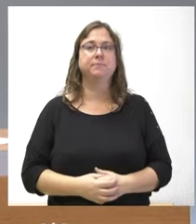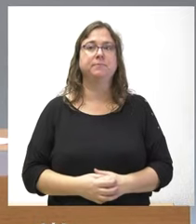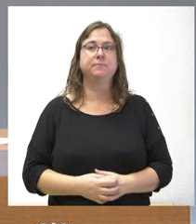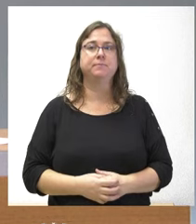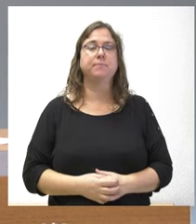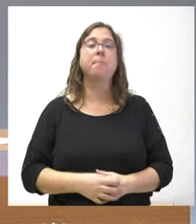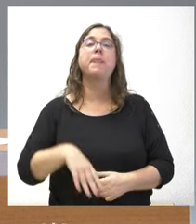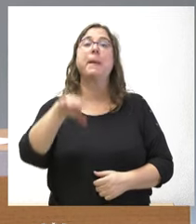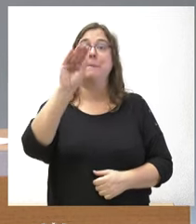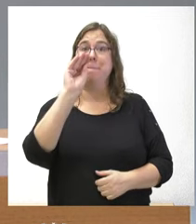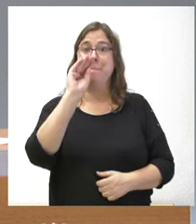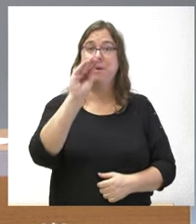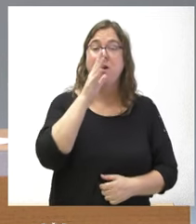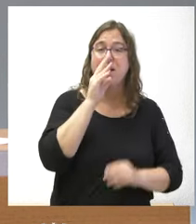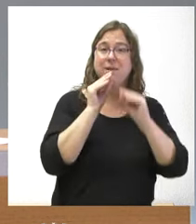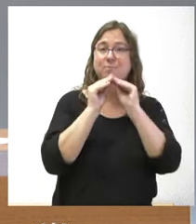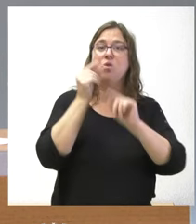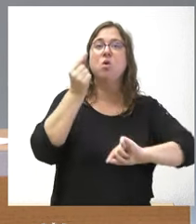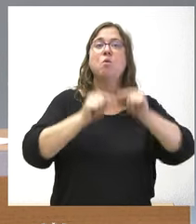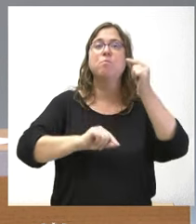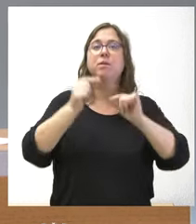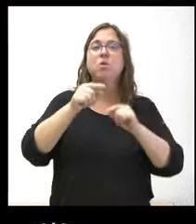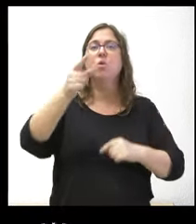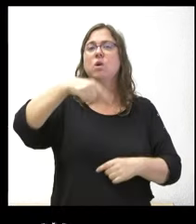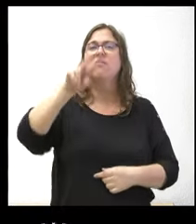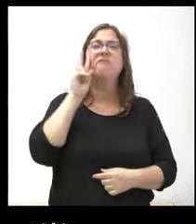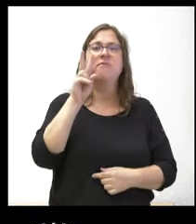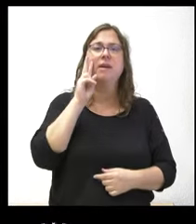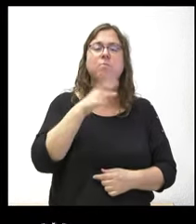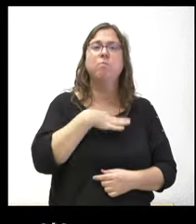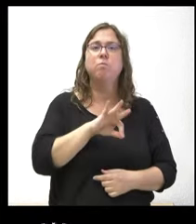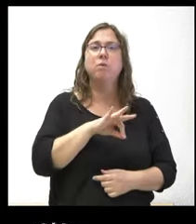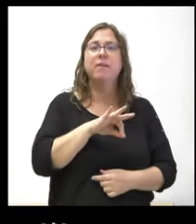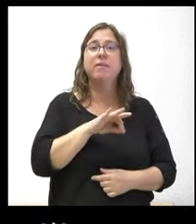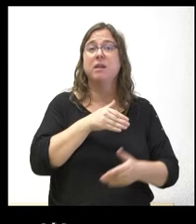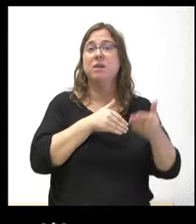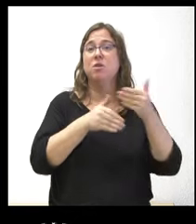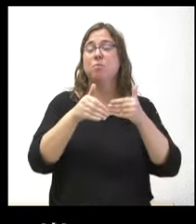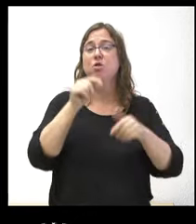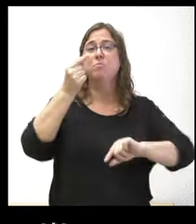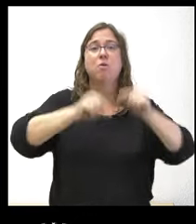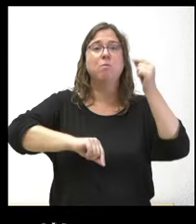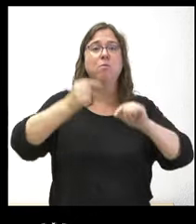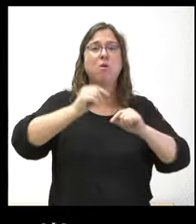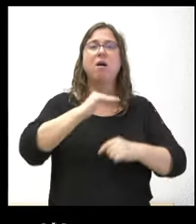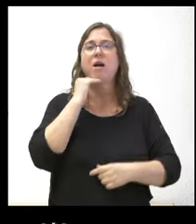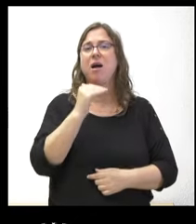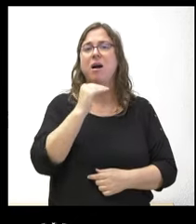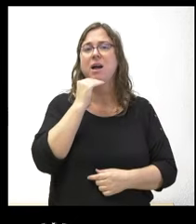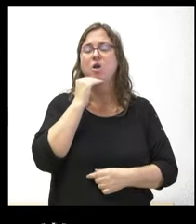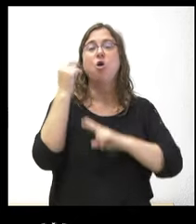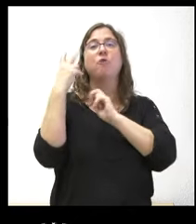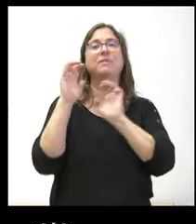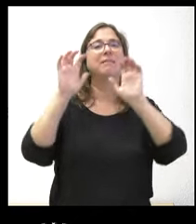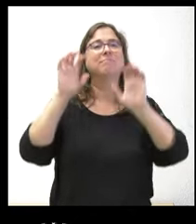quería preguntar ahora que están elaborando los presupuestos si ustedes ven margen para en los próximos presupuestos contemplar alguna deducción fiscal